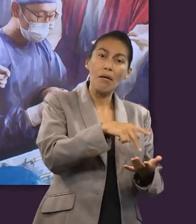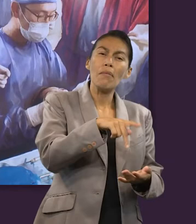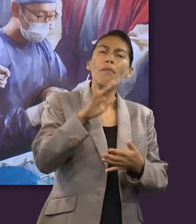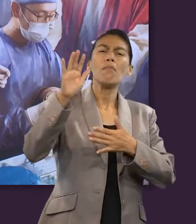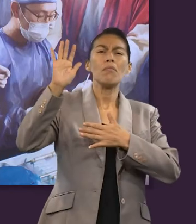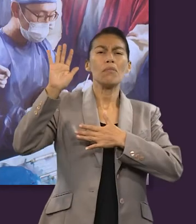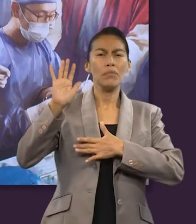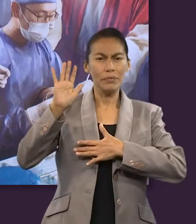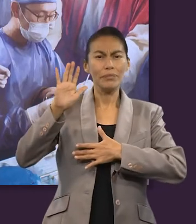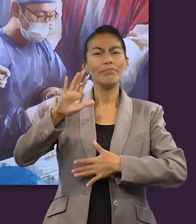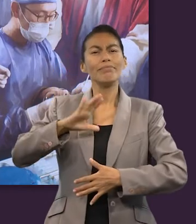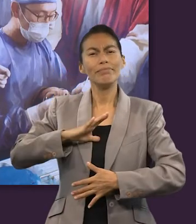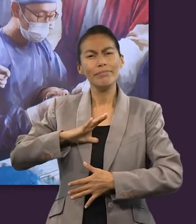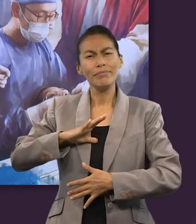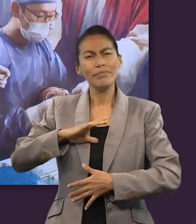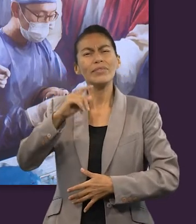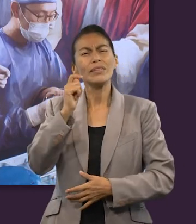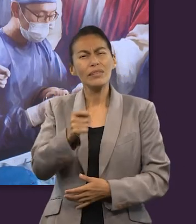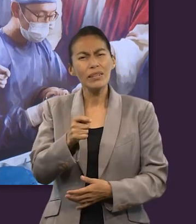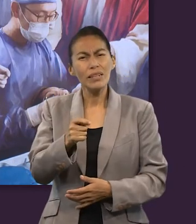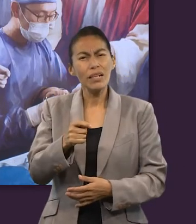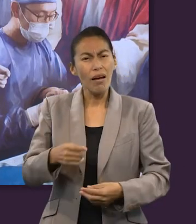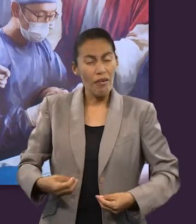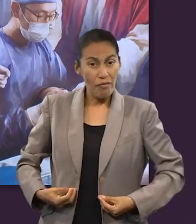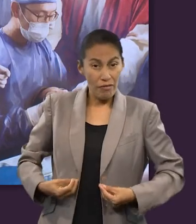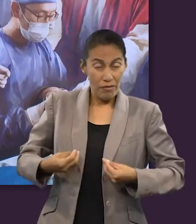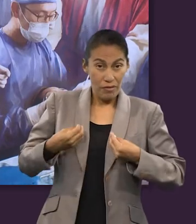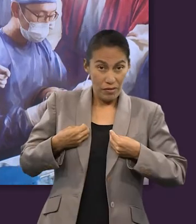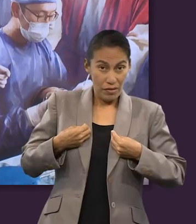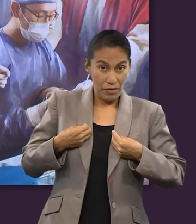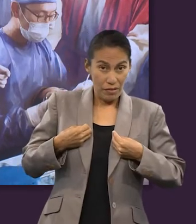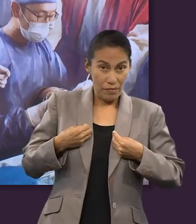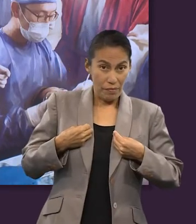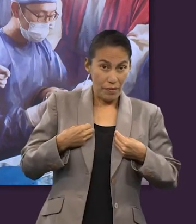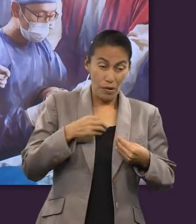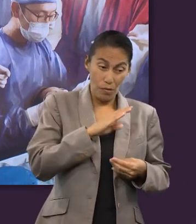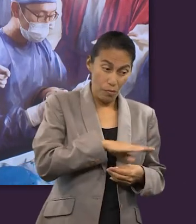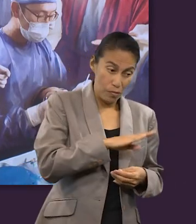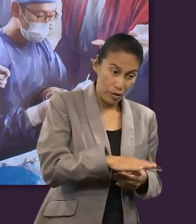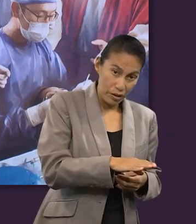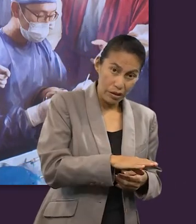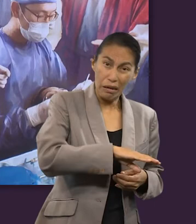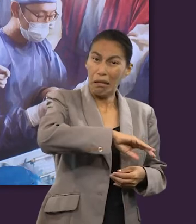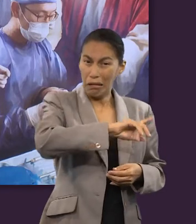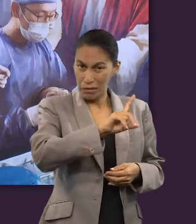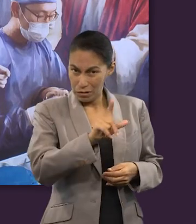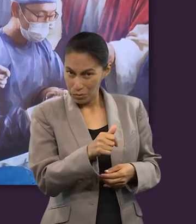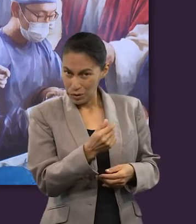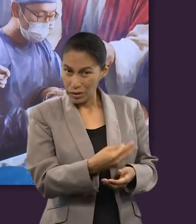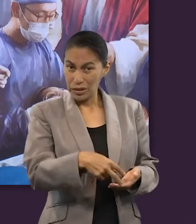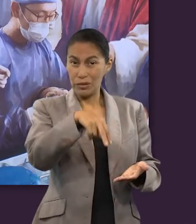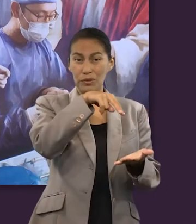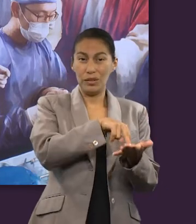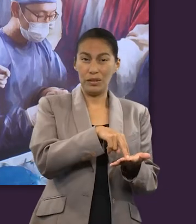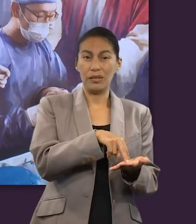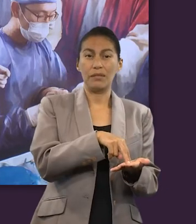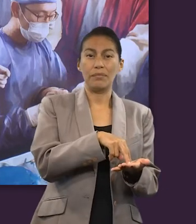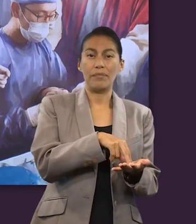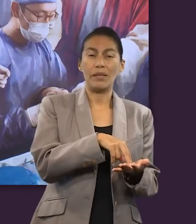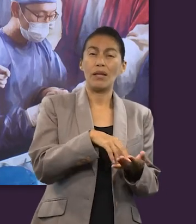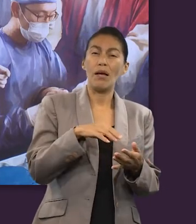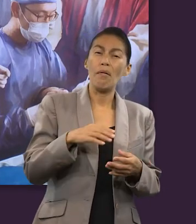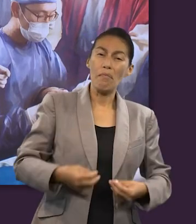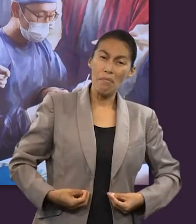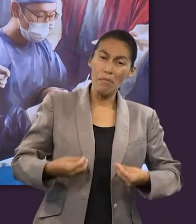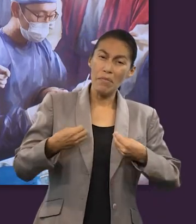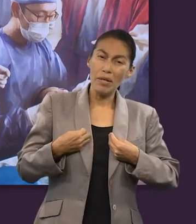que nos habla de una vida más allá de la muerte. De una vida que no se encuentra